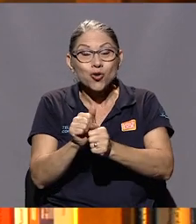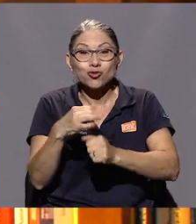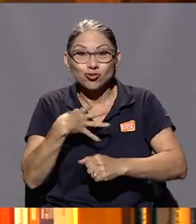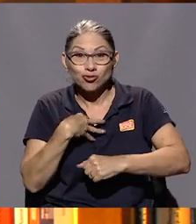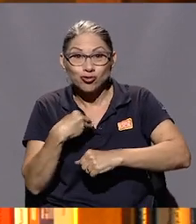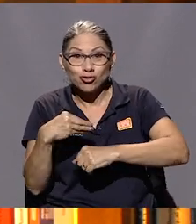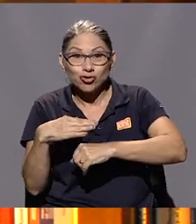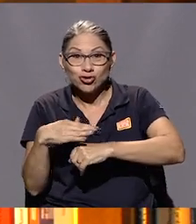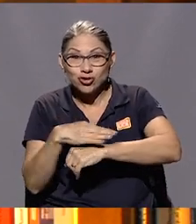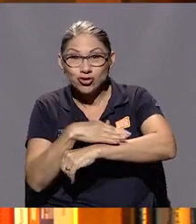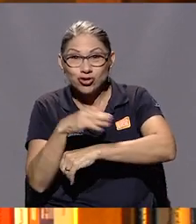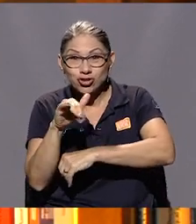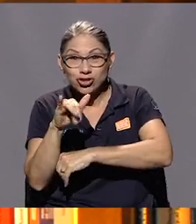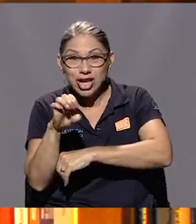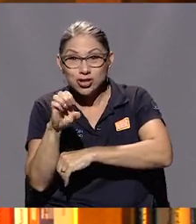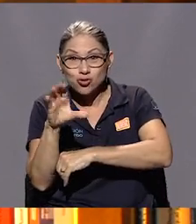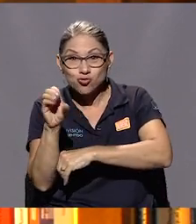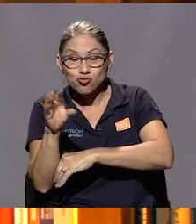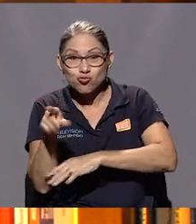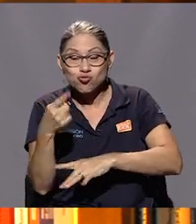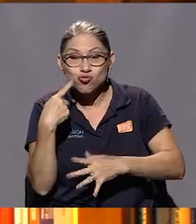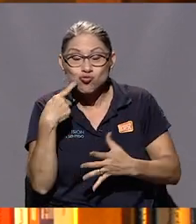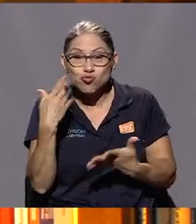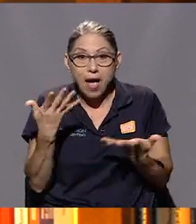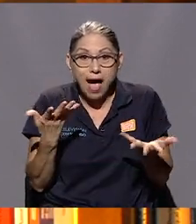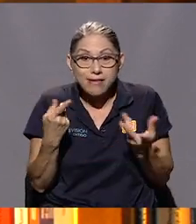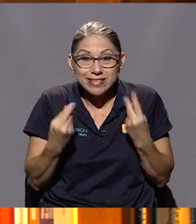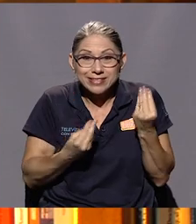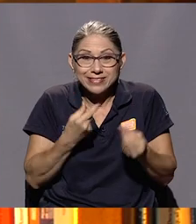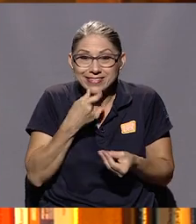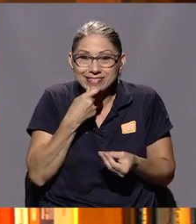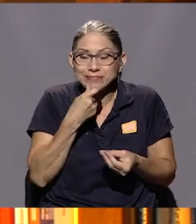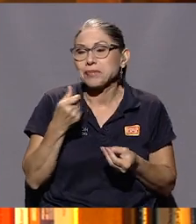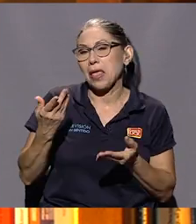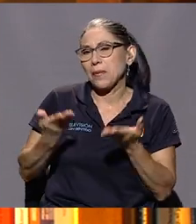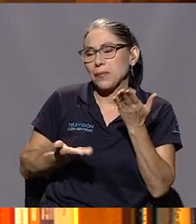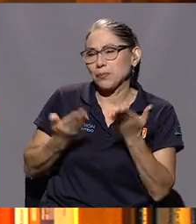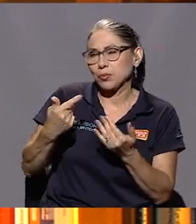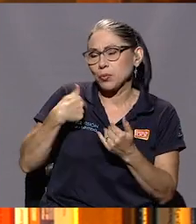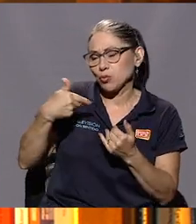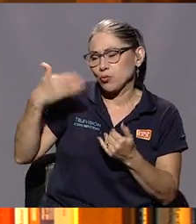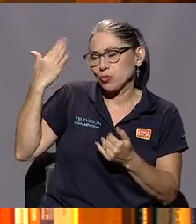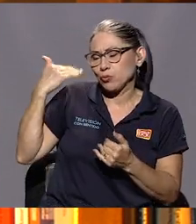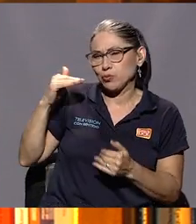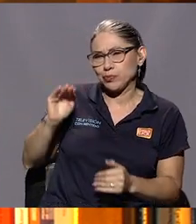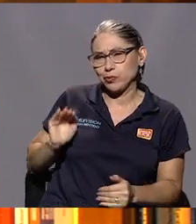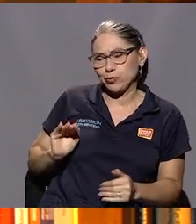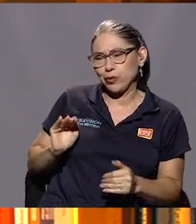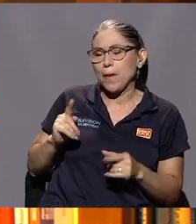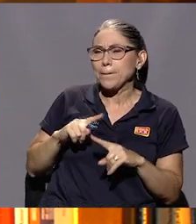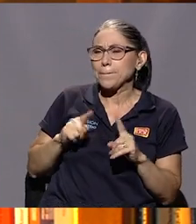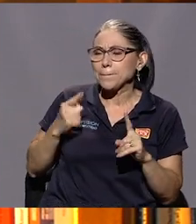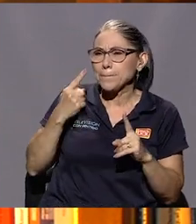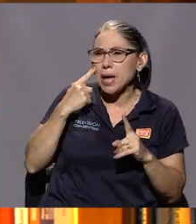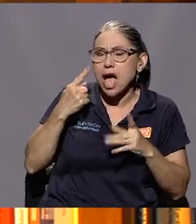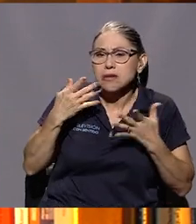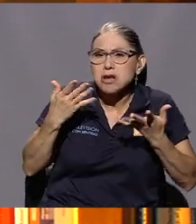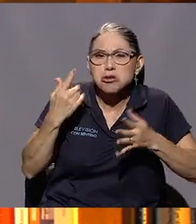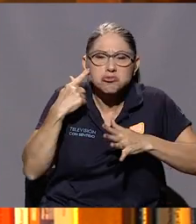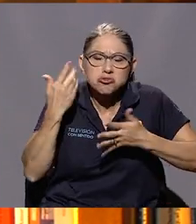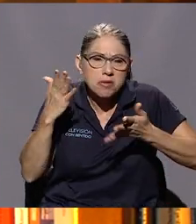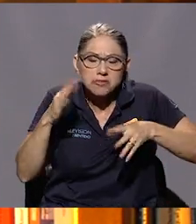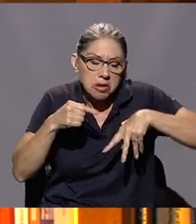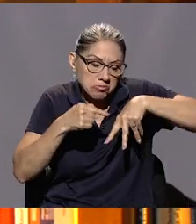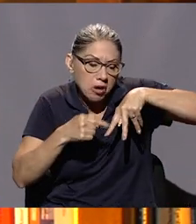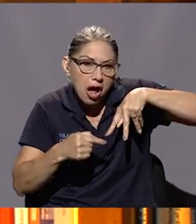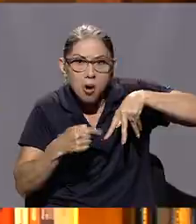Quizás a una huila lo que más... Por eso es una anécdota que recuerdo. Ver subir...